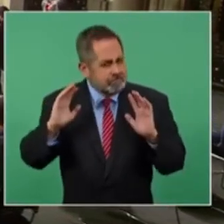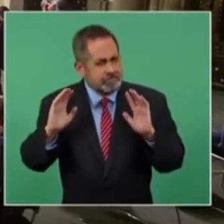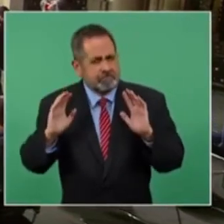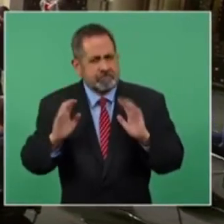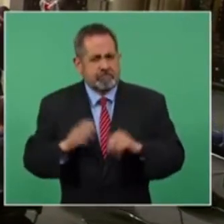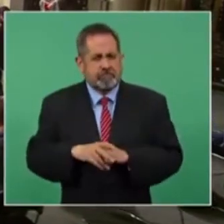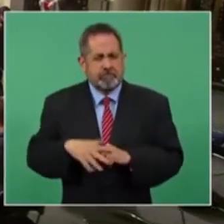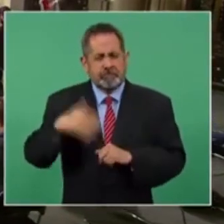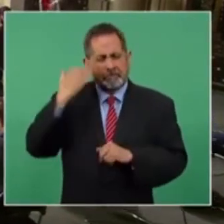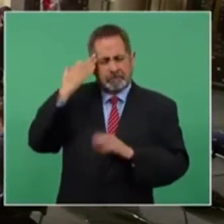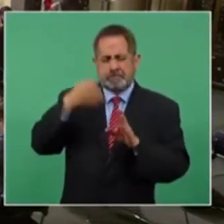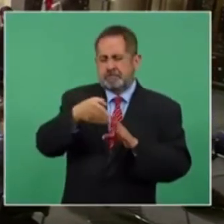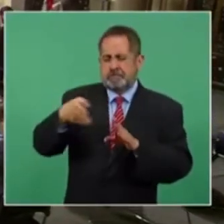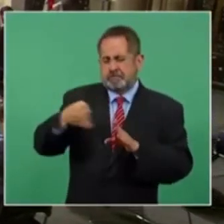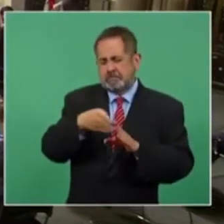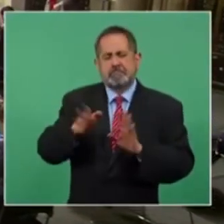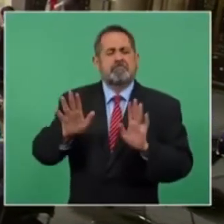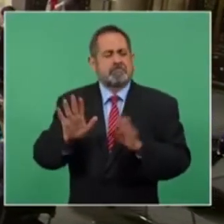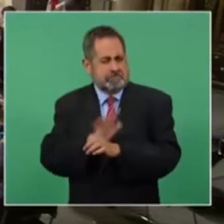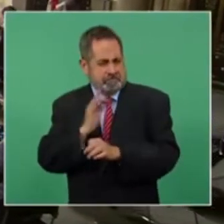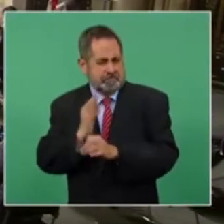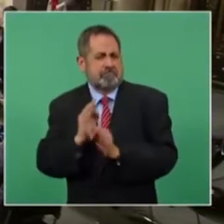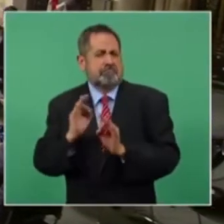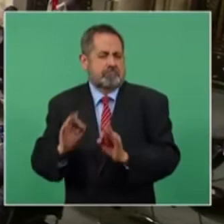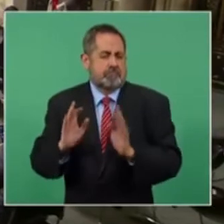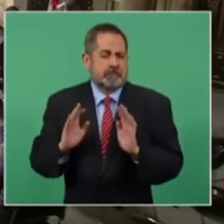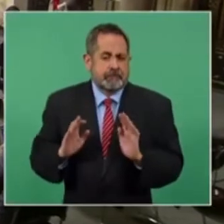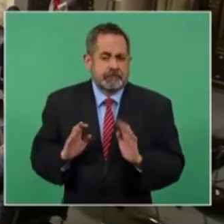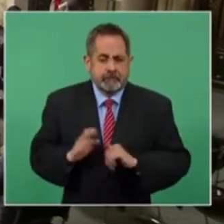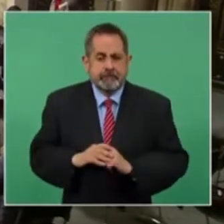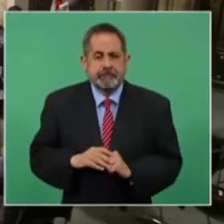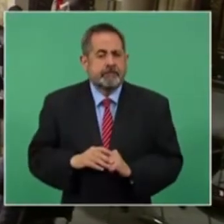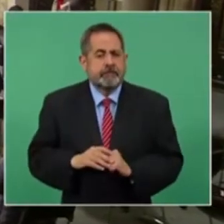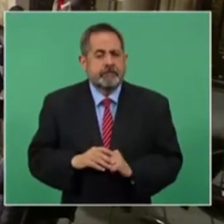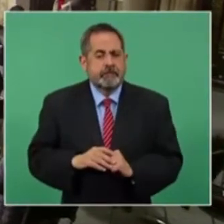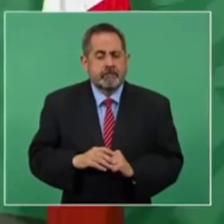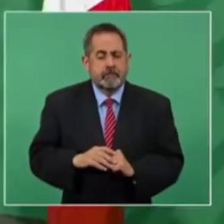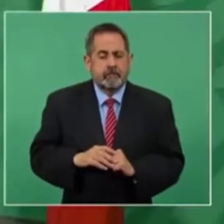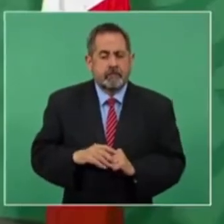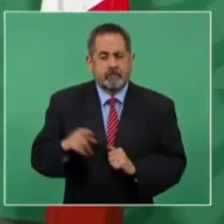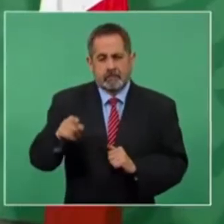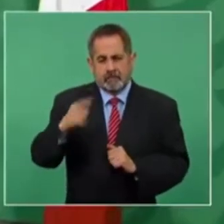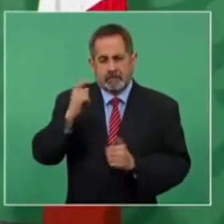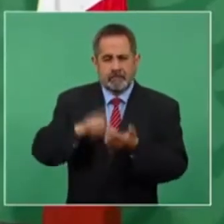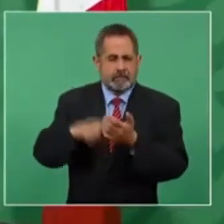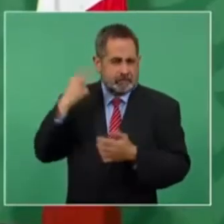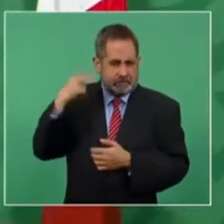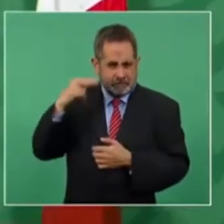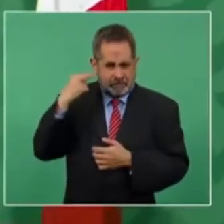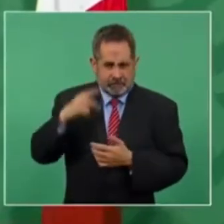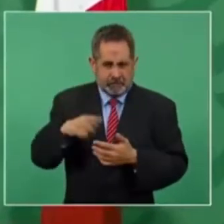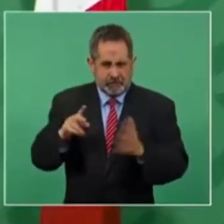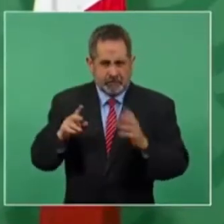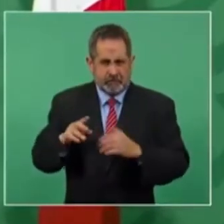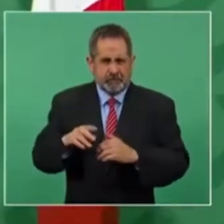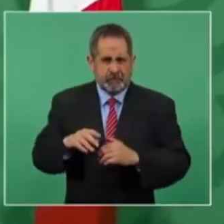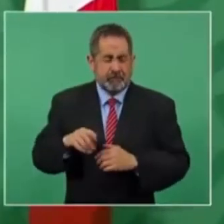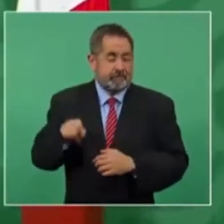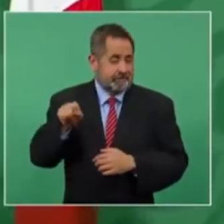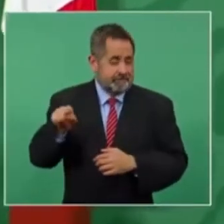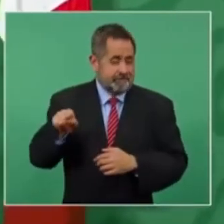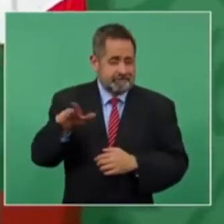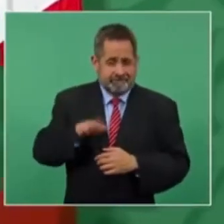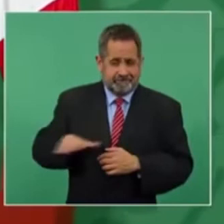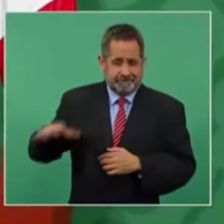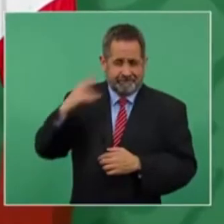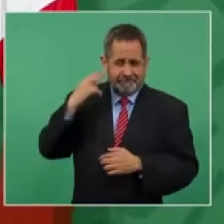un periodo de tiempo, porque de Veracruz fue uno de los